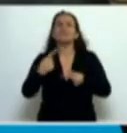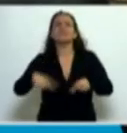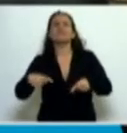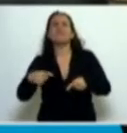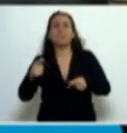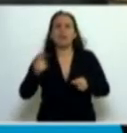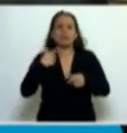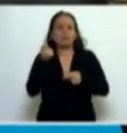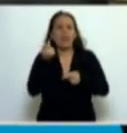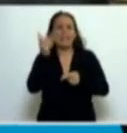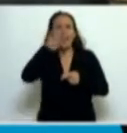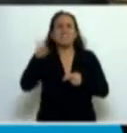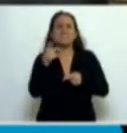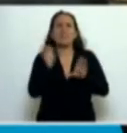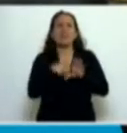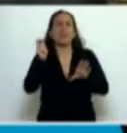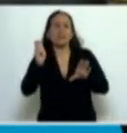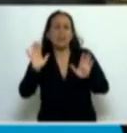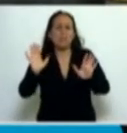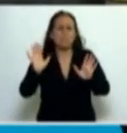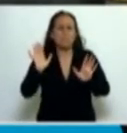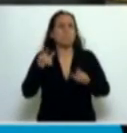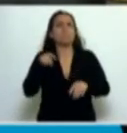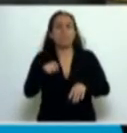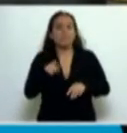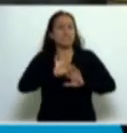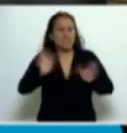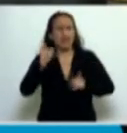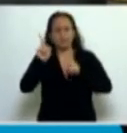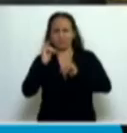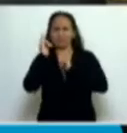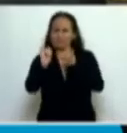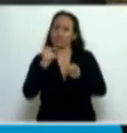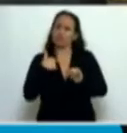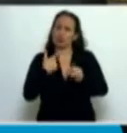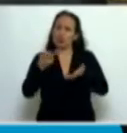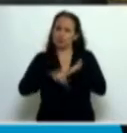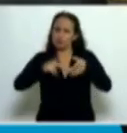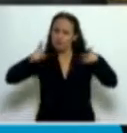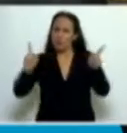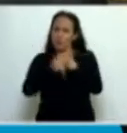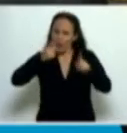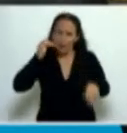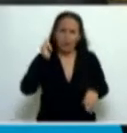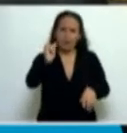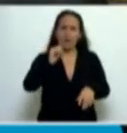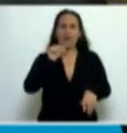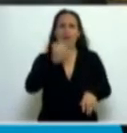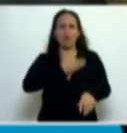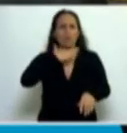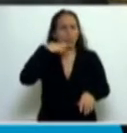los fondos del ANSES. Por otro lado, ya ha sido dicho acá y lo voy a decir muy brevemente, las AFJP